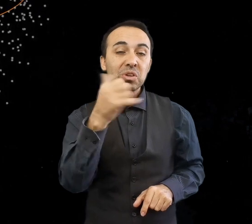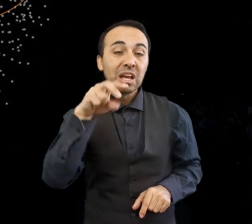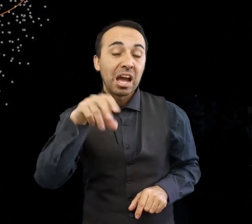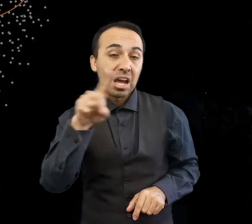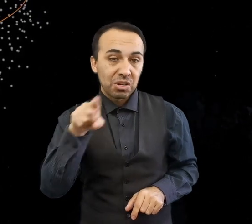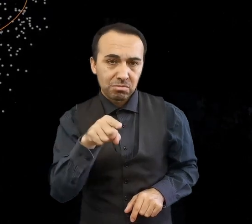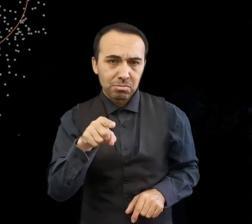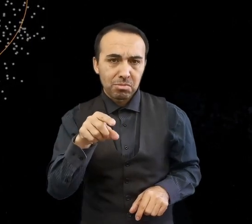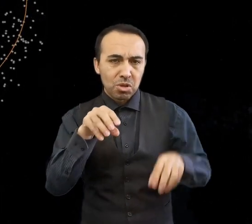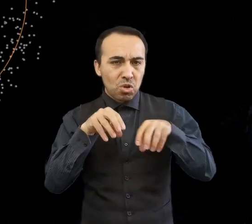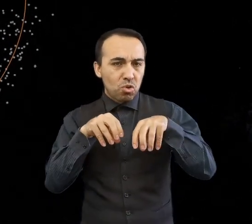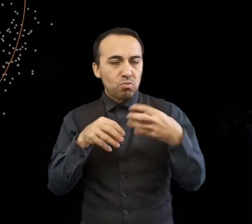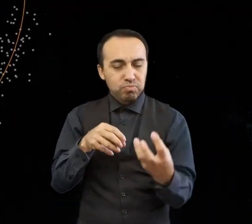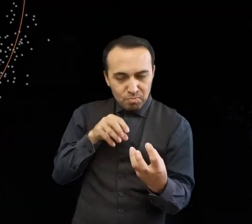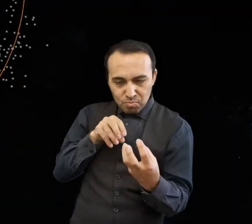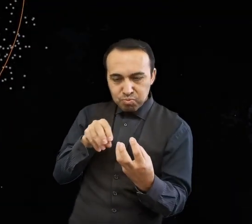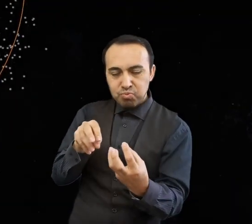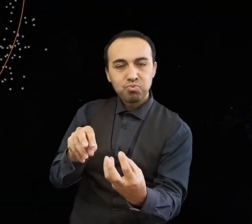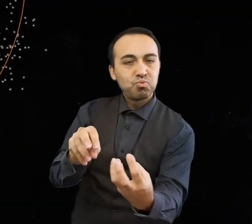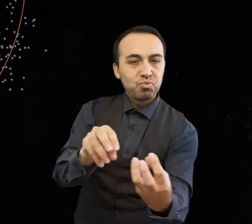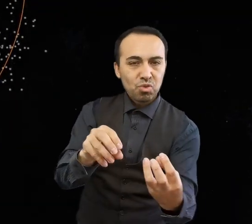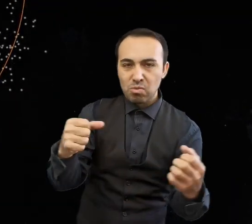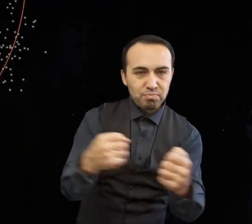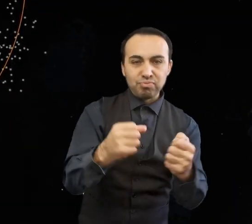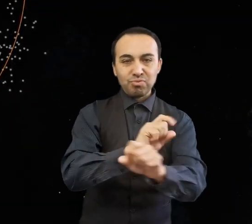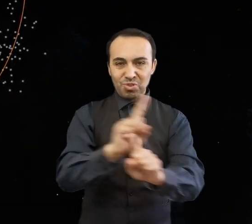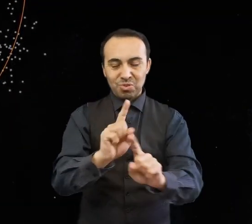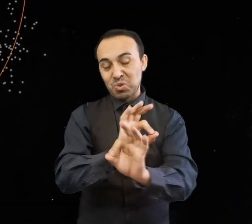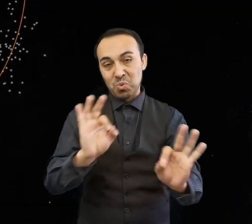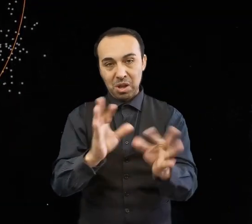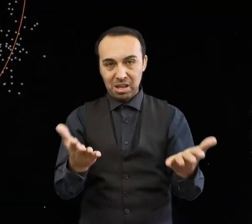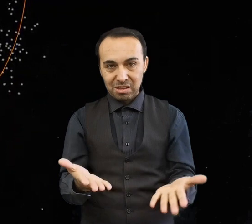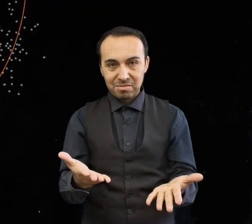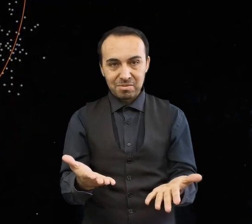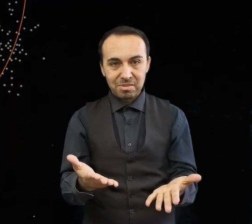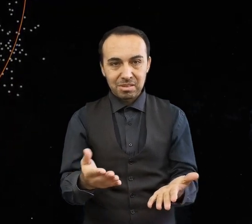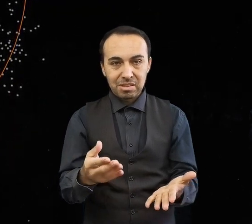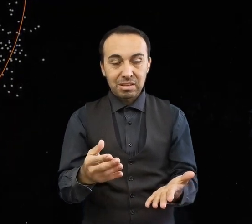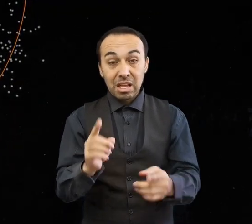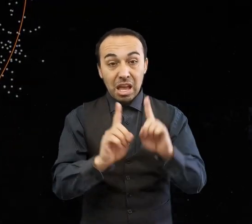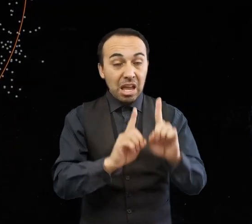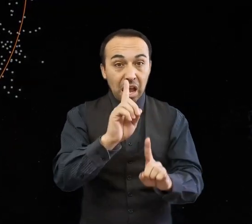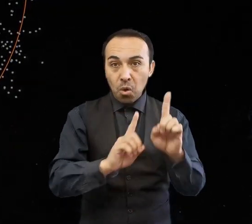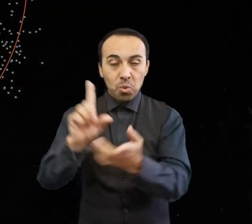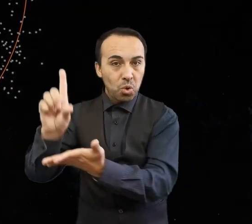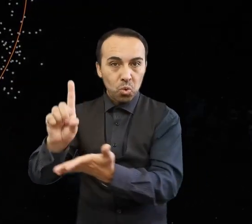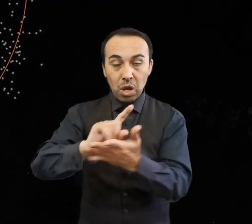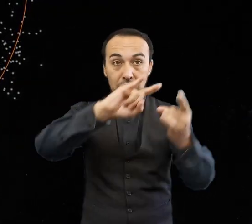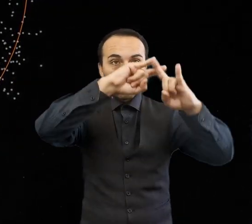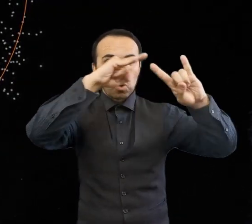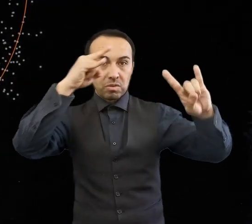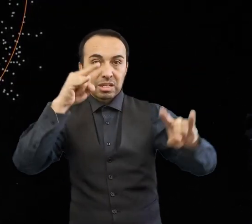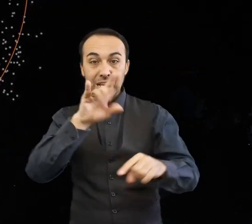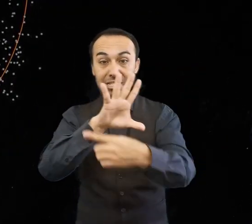de equilibrio gravitatorio en la órbita del planeta, conocidos como los puntos de la granja. Existen cinco puntos de la granja en cada órbita